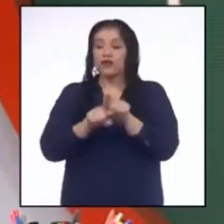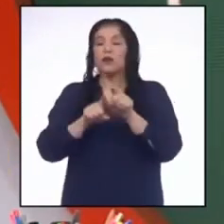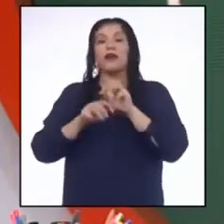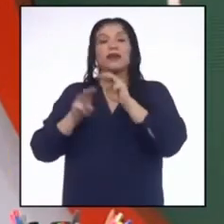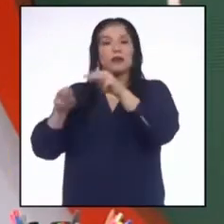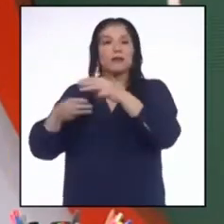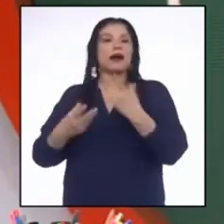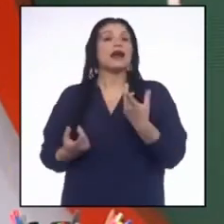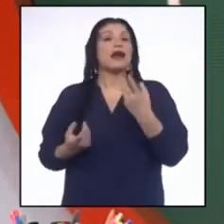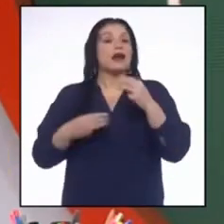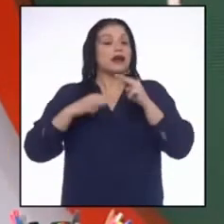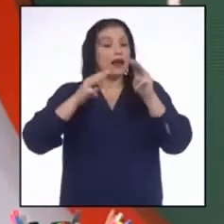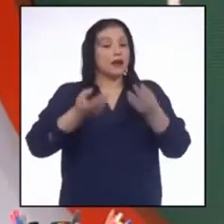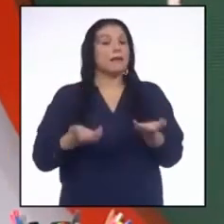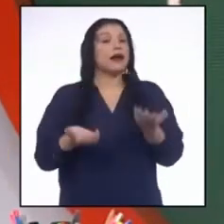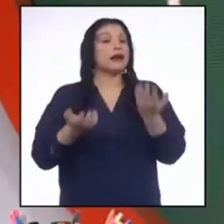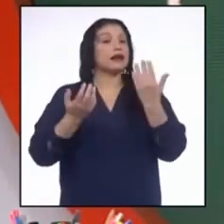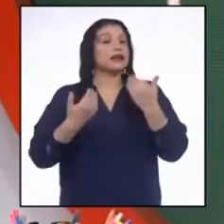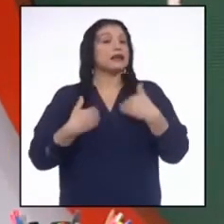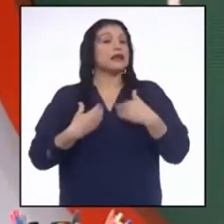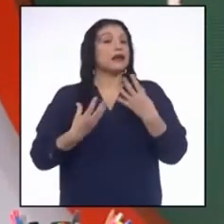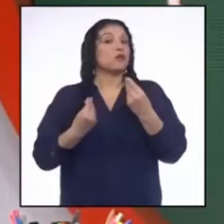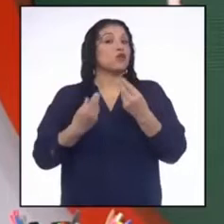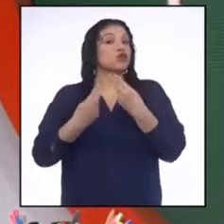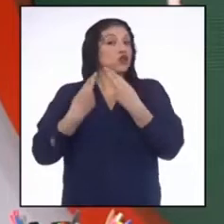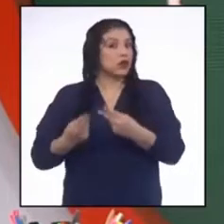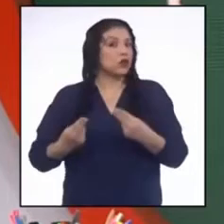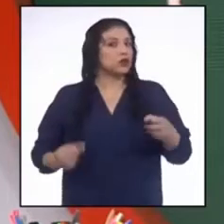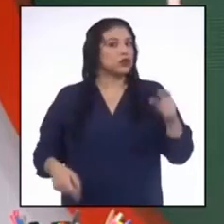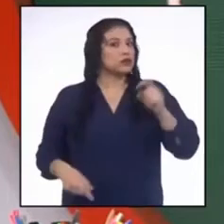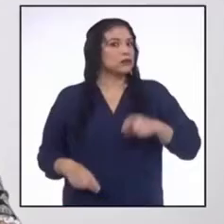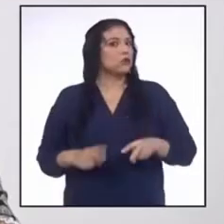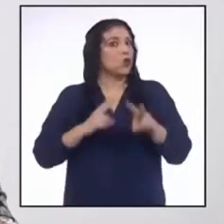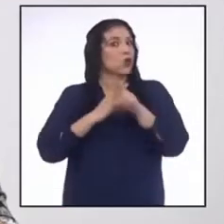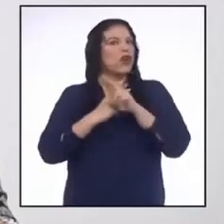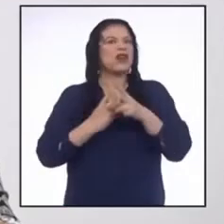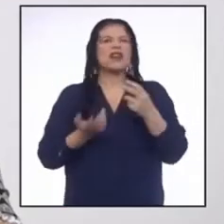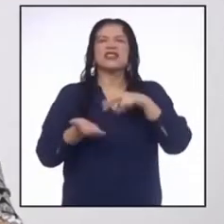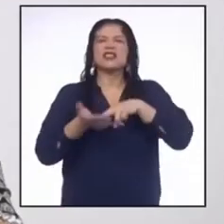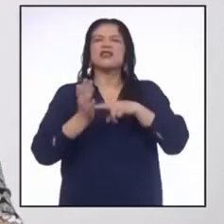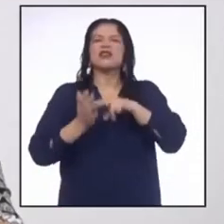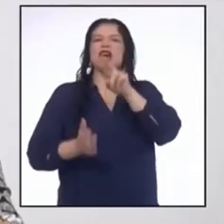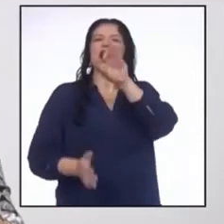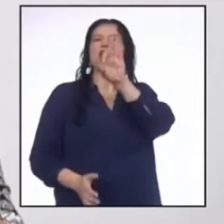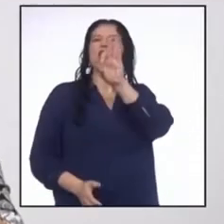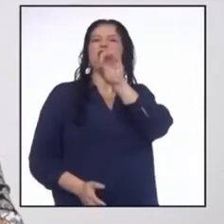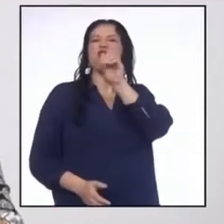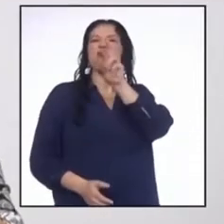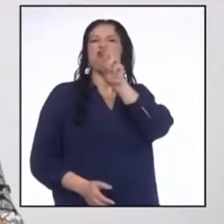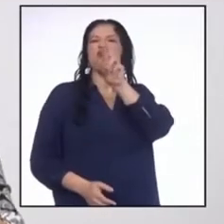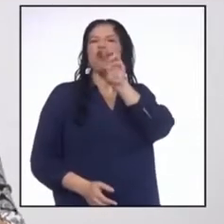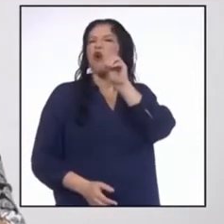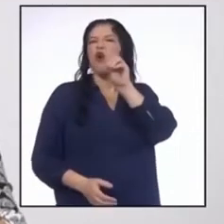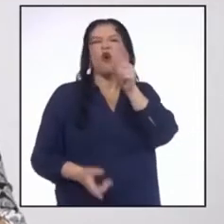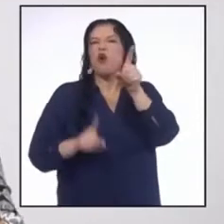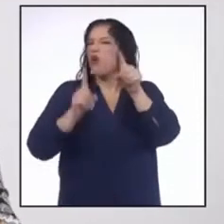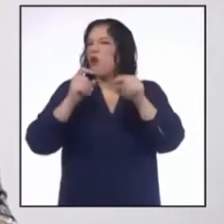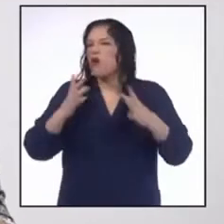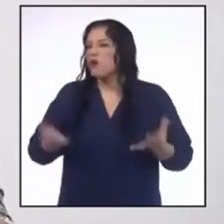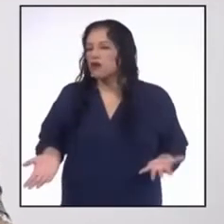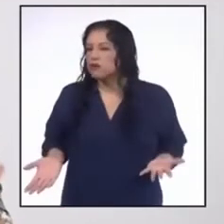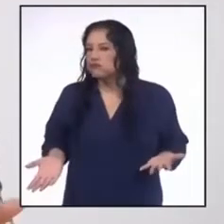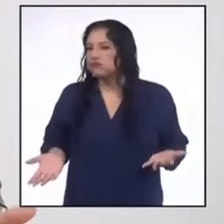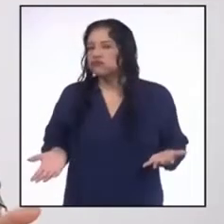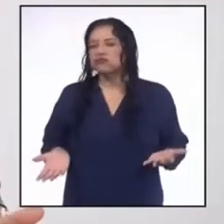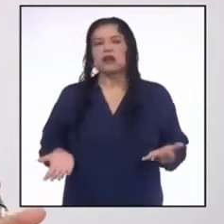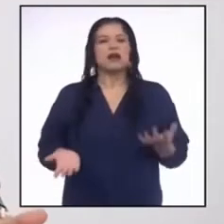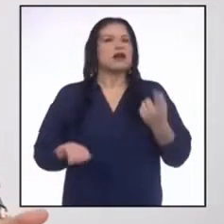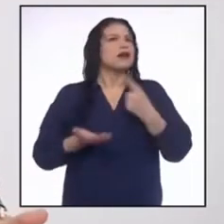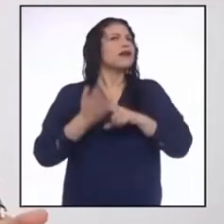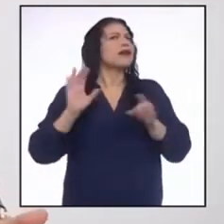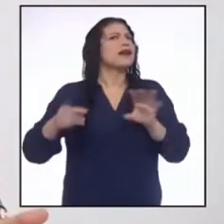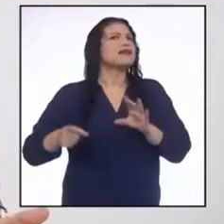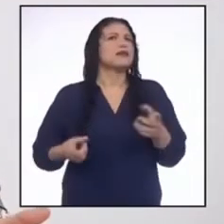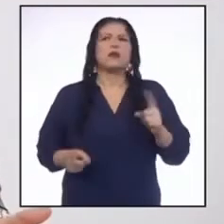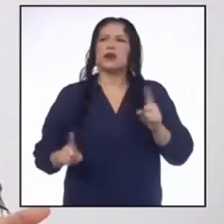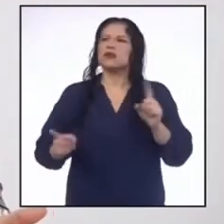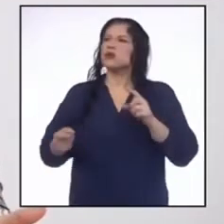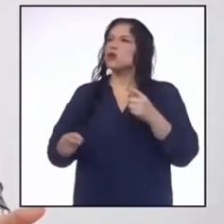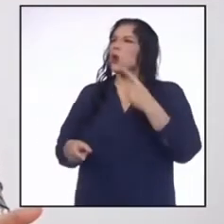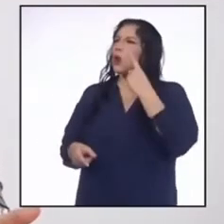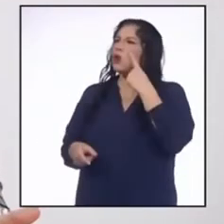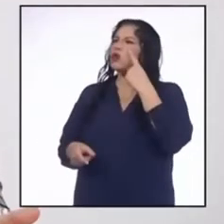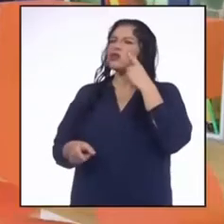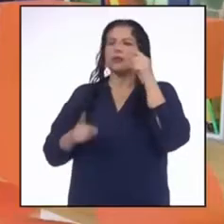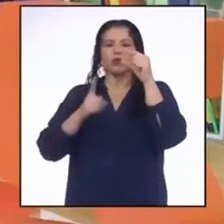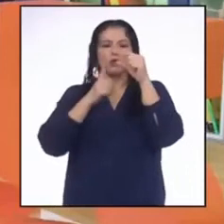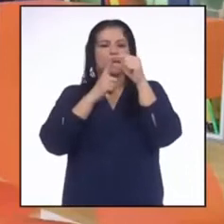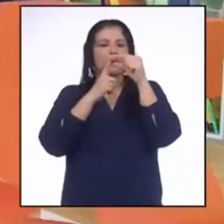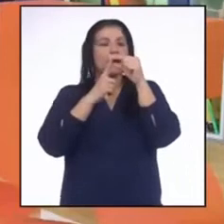recursos que debemos cuidar. Por cierto, profesora, ¿qué es un foro? ¿Un foro? ¿Qué hacemos cuando no conocemos